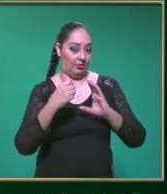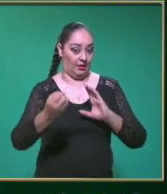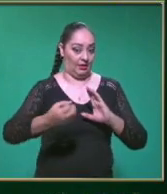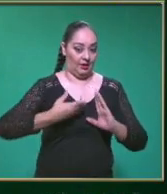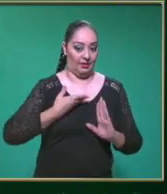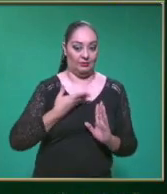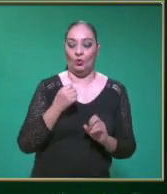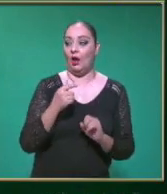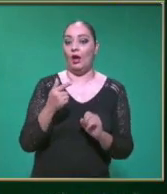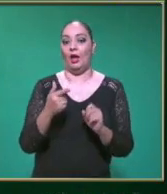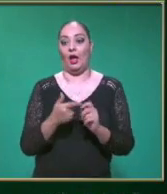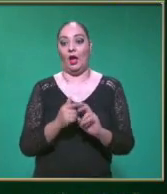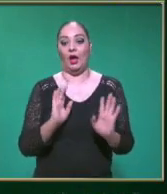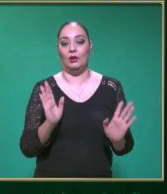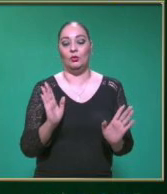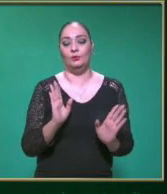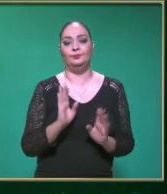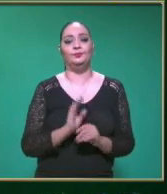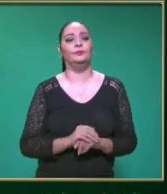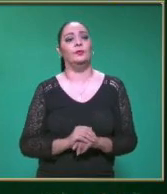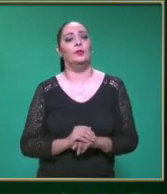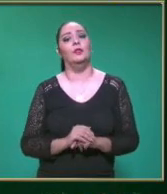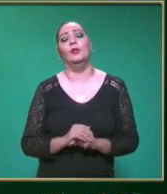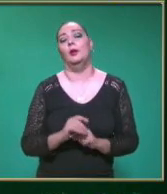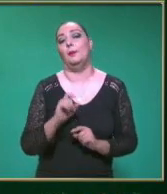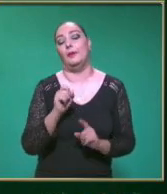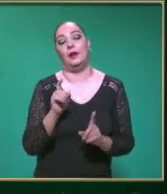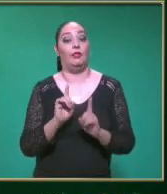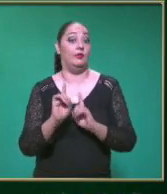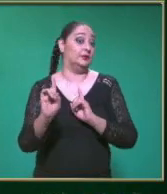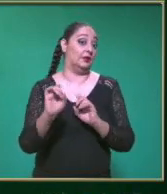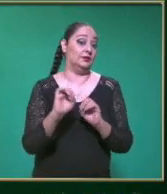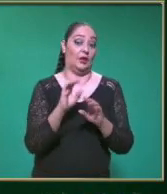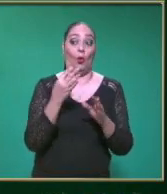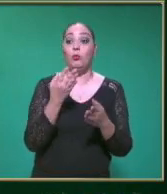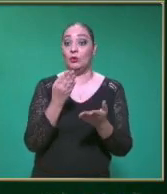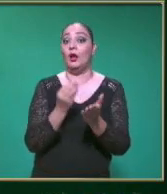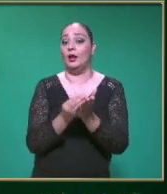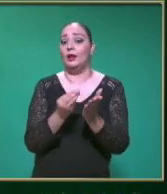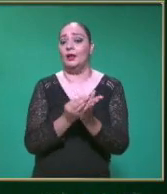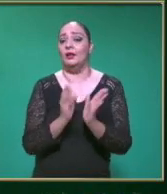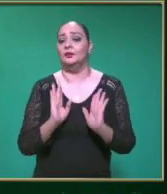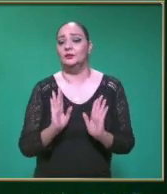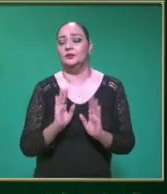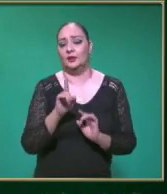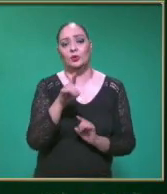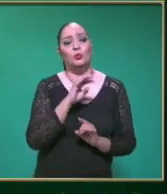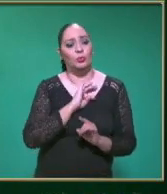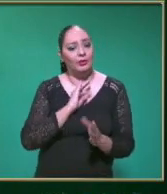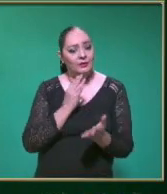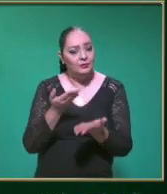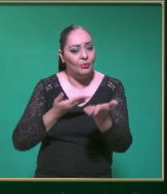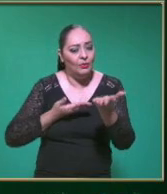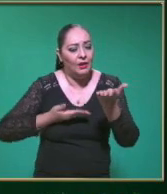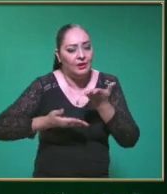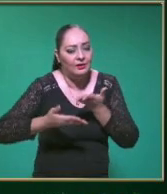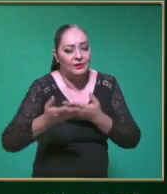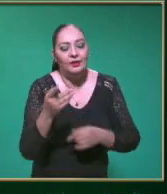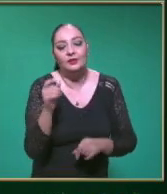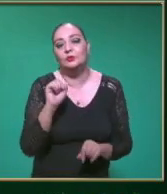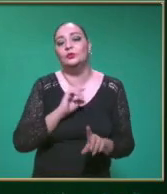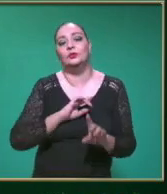Ya sea el trabajo De manera presencial O a distancia Que también nos compartan Sus trabajos Y pues ahí tienen El